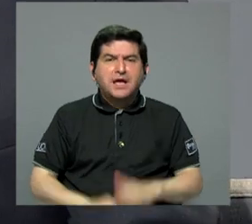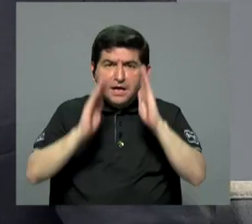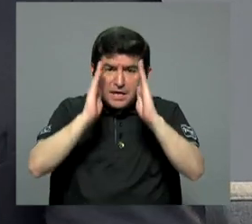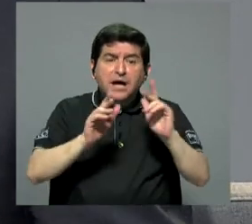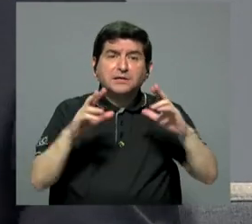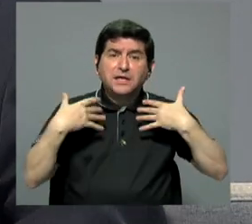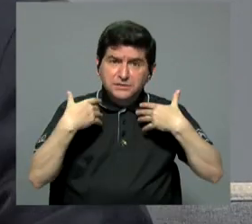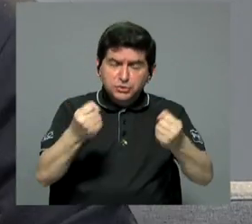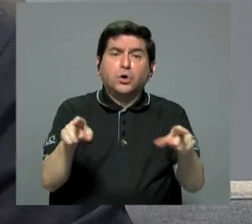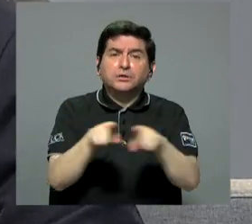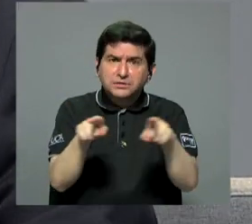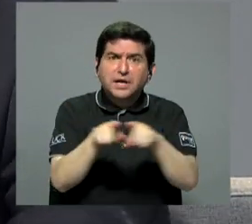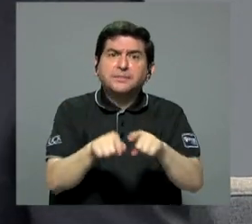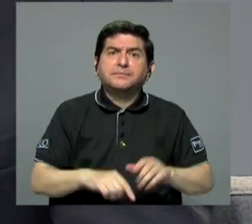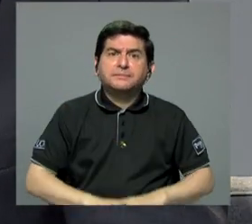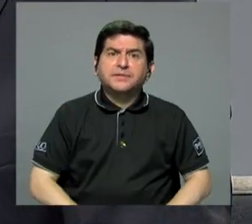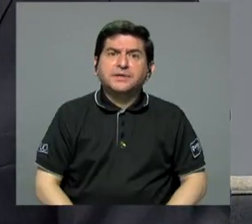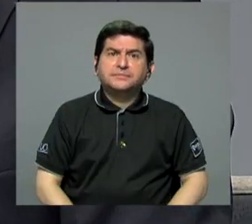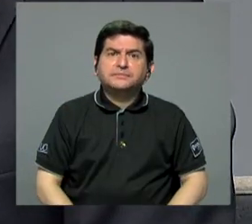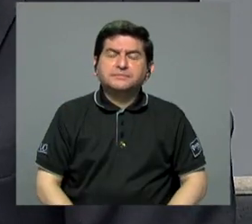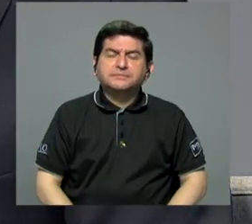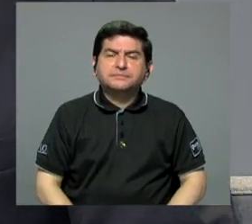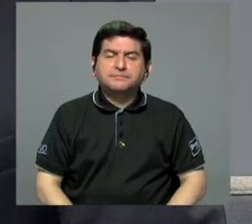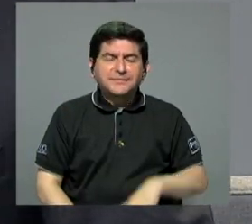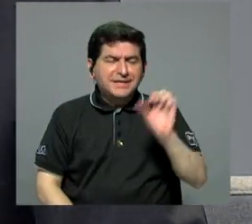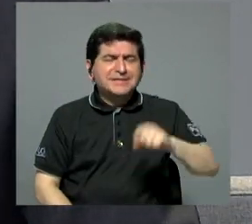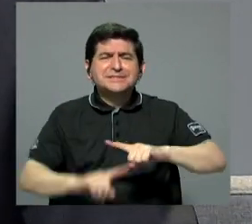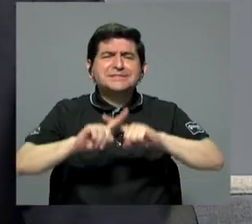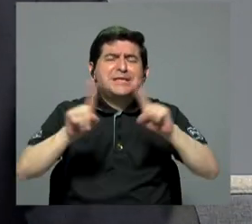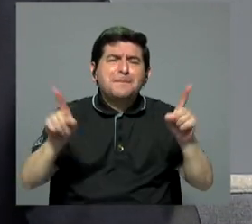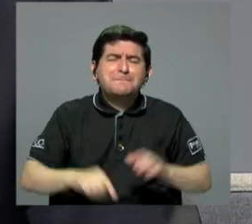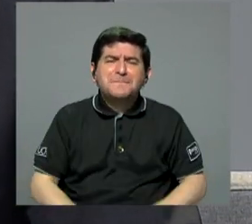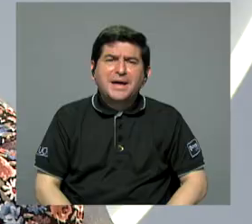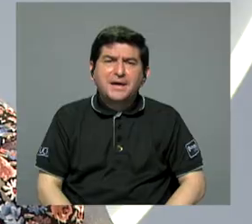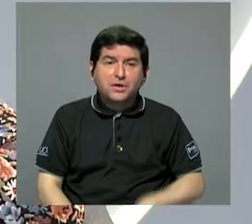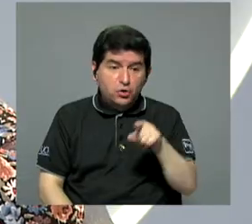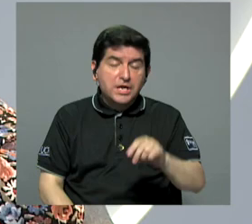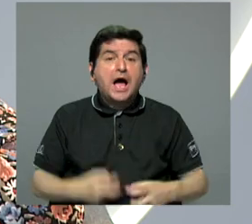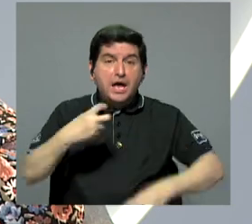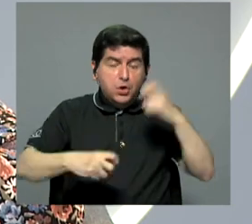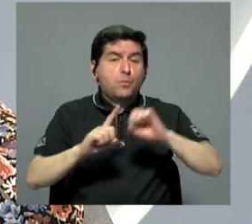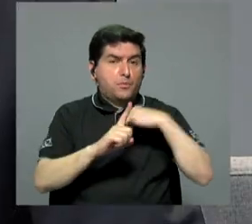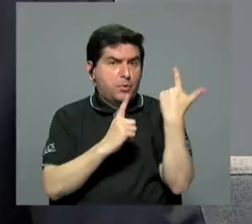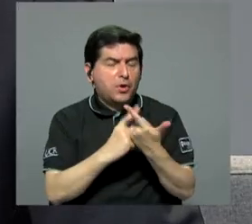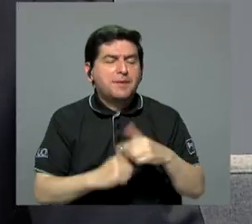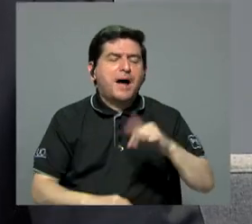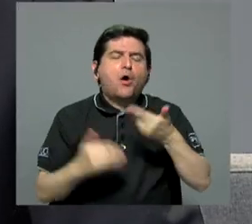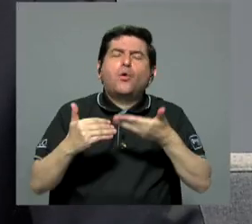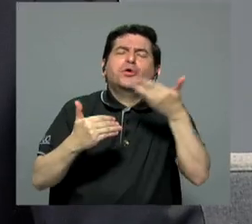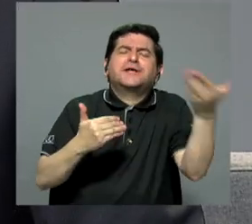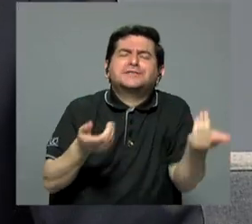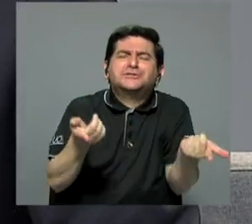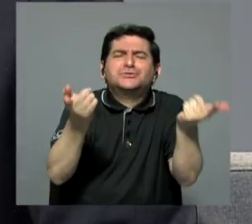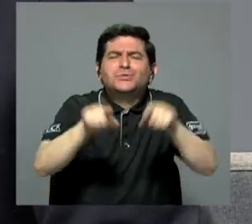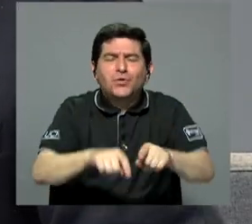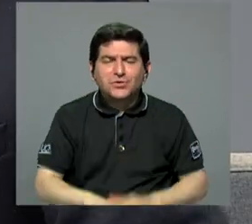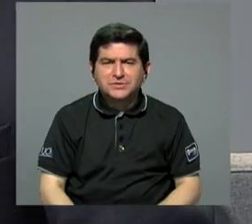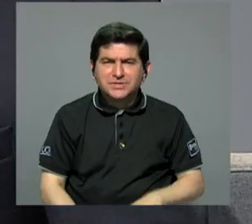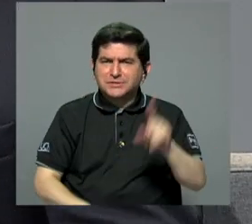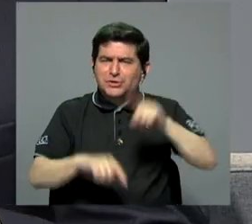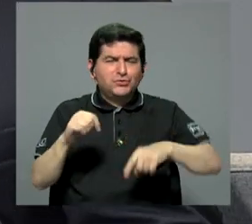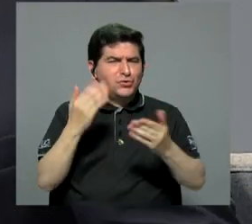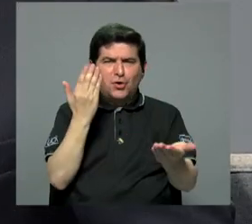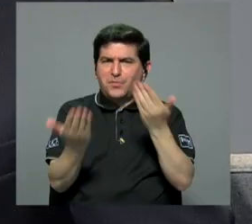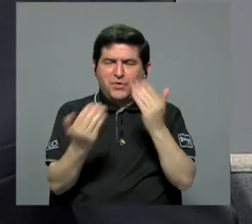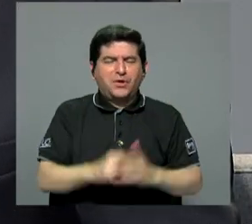atención de la salud y el sistema educativo. Sí, pero son otros... Que llevó a un estallido social. Son otros factores. O nosotros no podemos